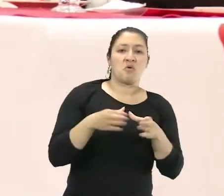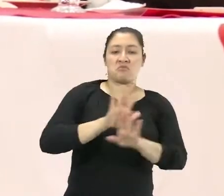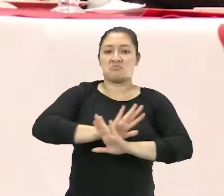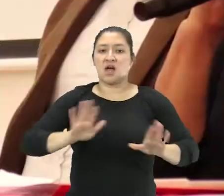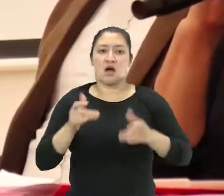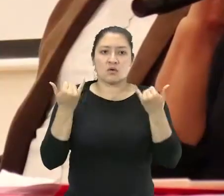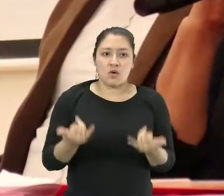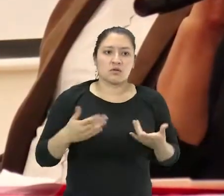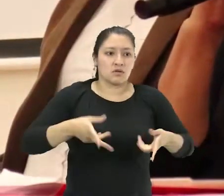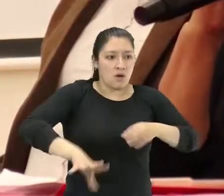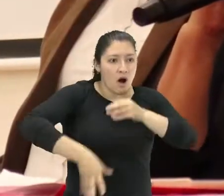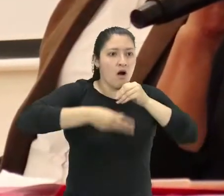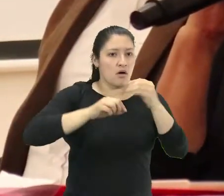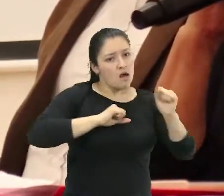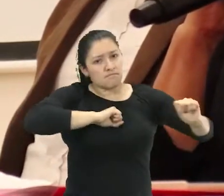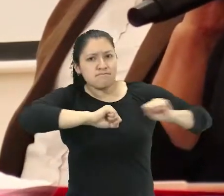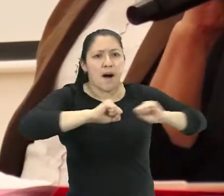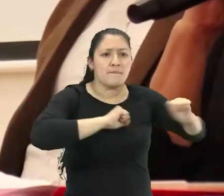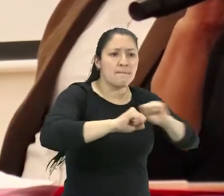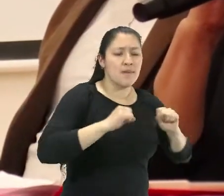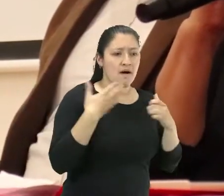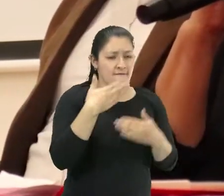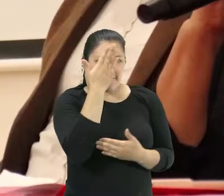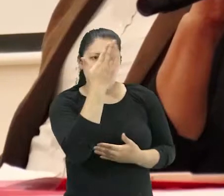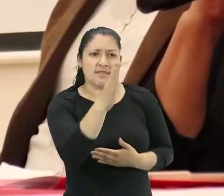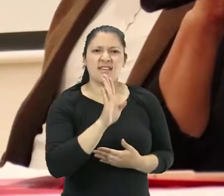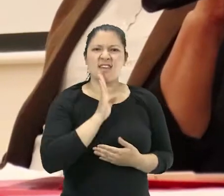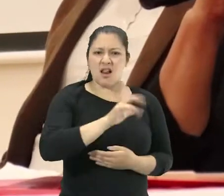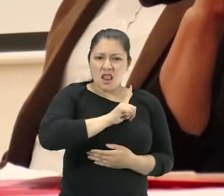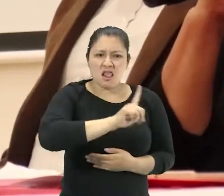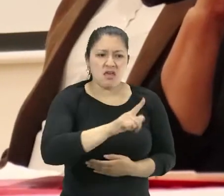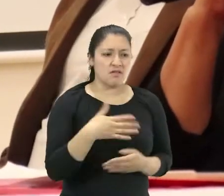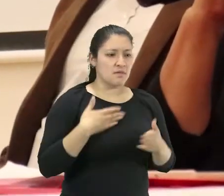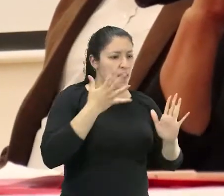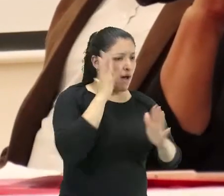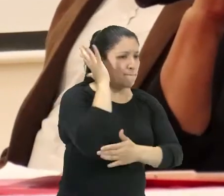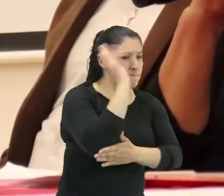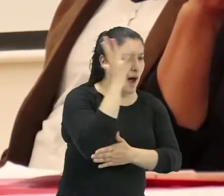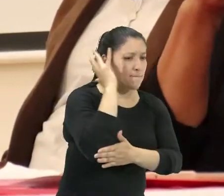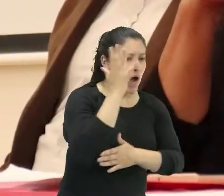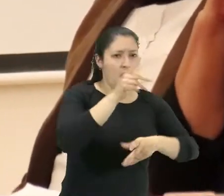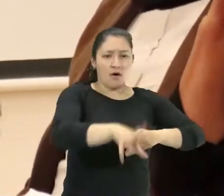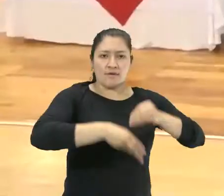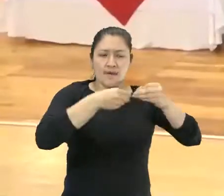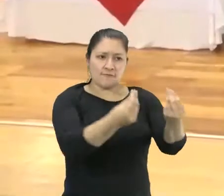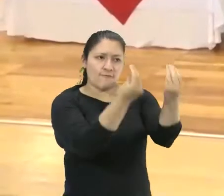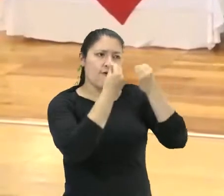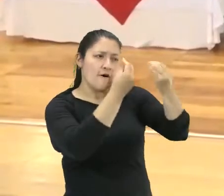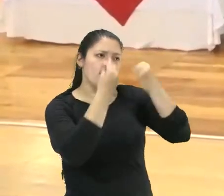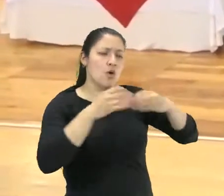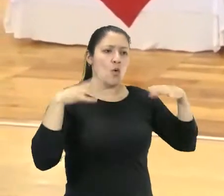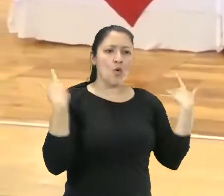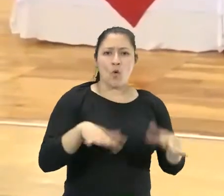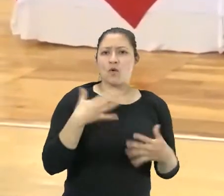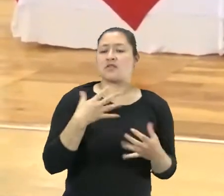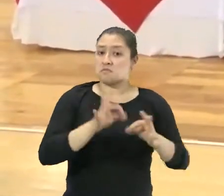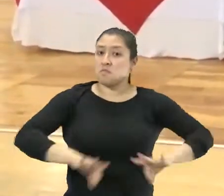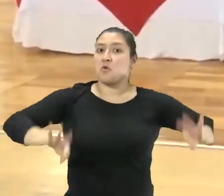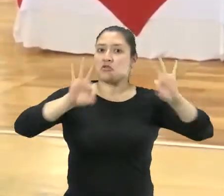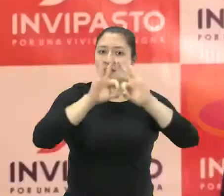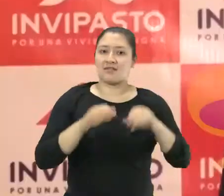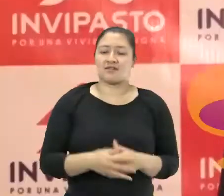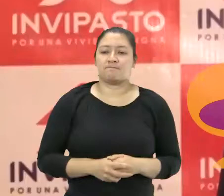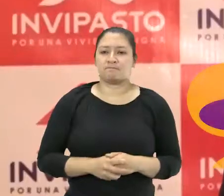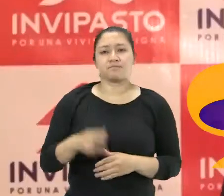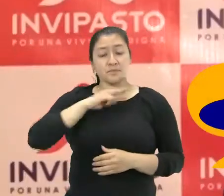conformado por las asociaciones sino realmente de que estén al frente de las asociaciones y con cuestiones de todos los proyectos que pueden sacar